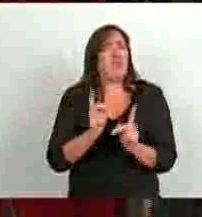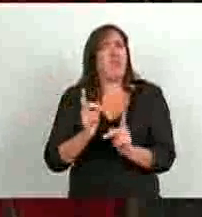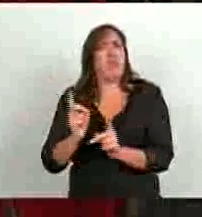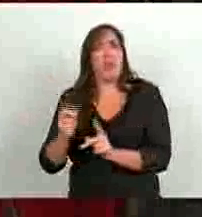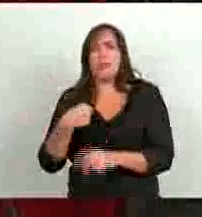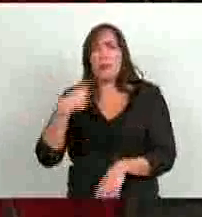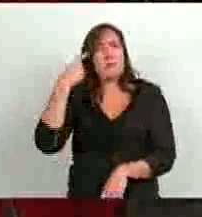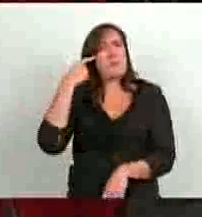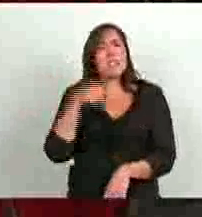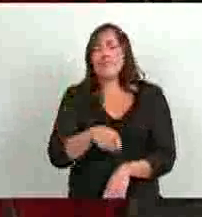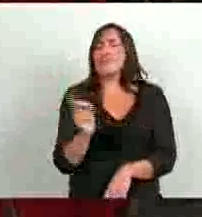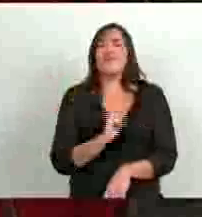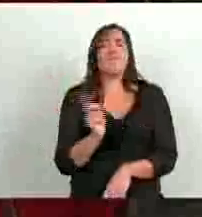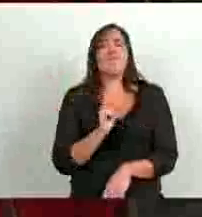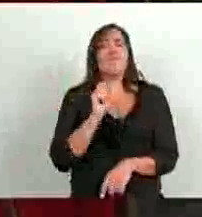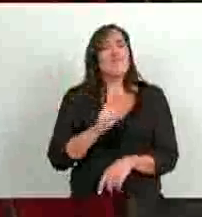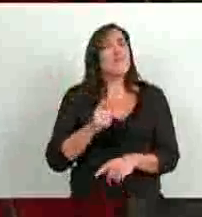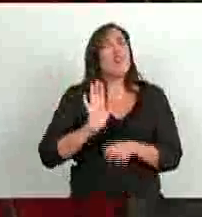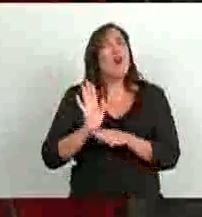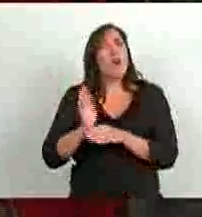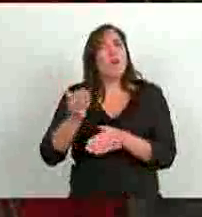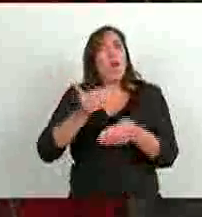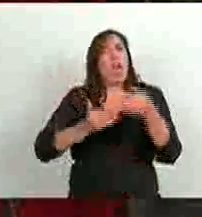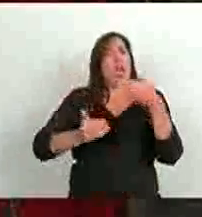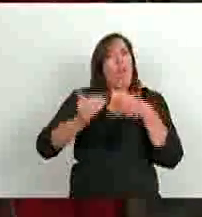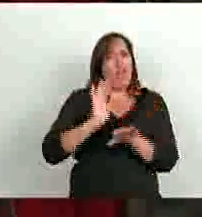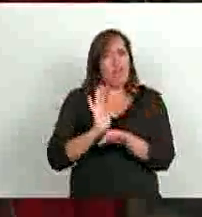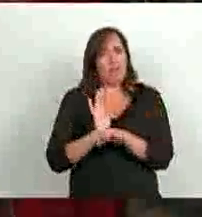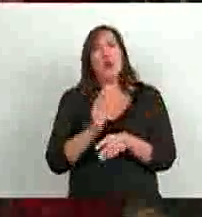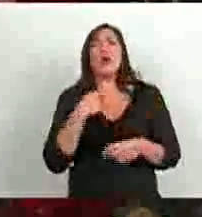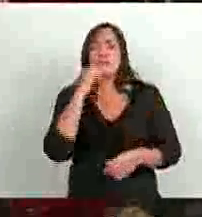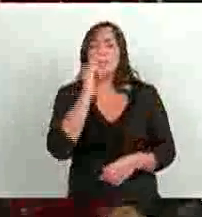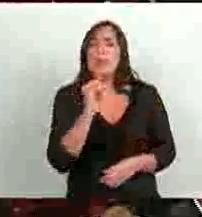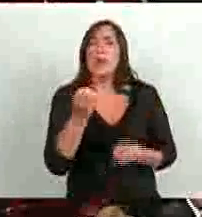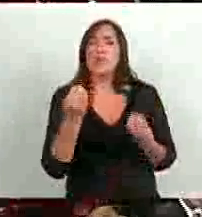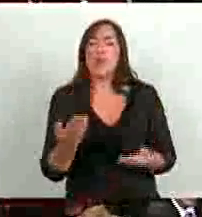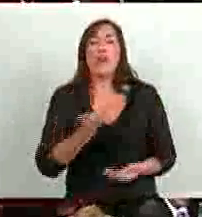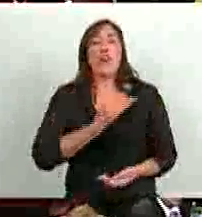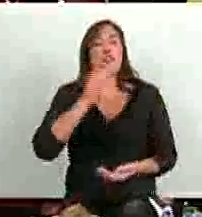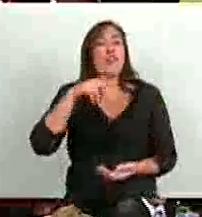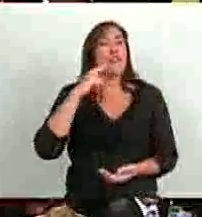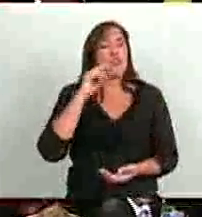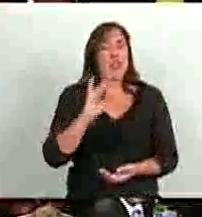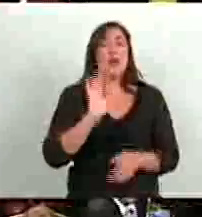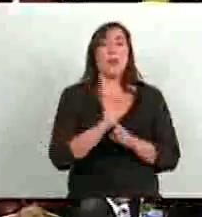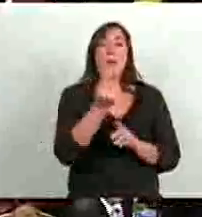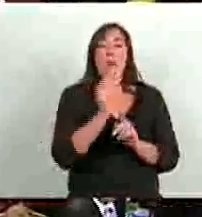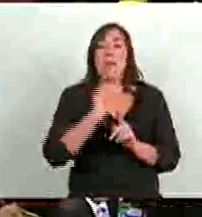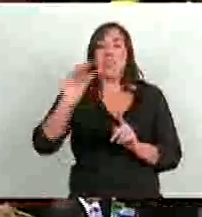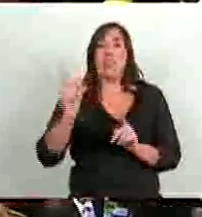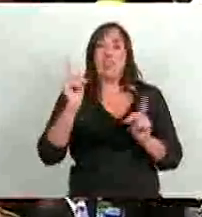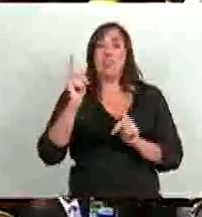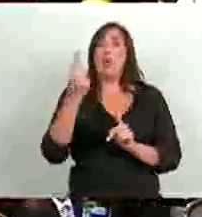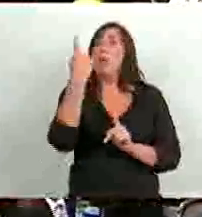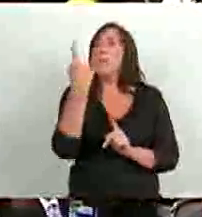regresivo en su distribución, y les voy a explicar por qué. Porque el FONID, que son 255 pesos,